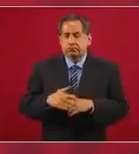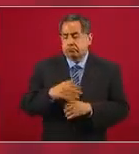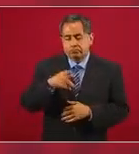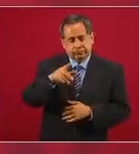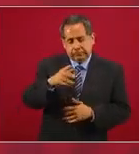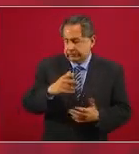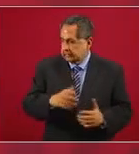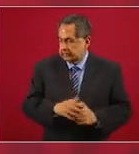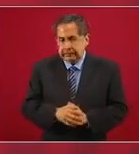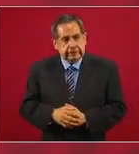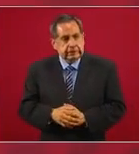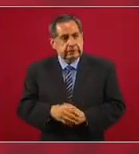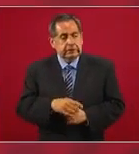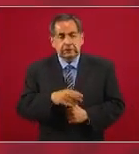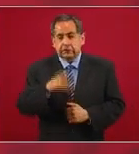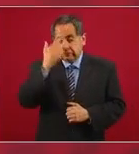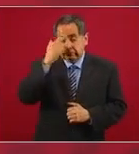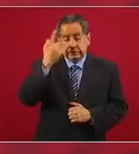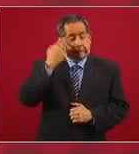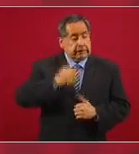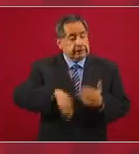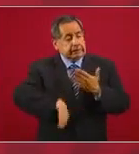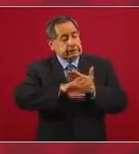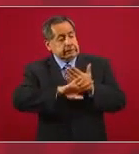atacaron con eso.